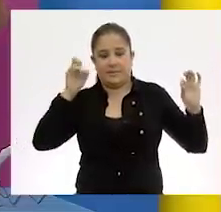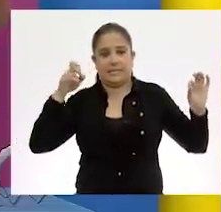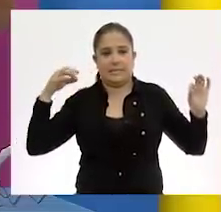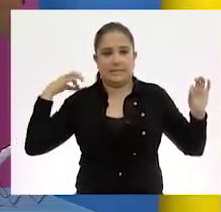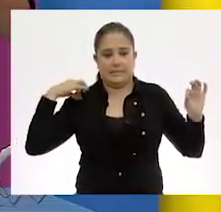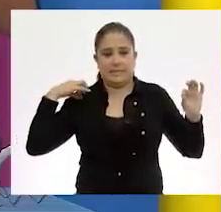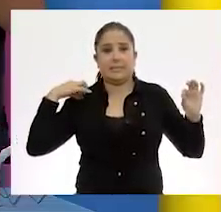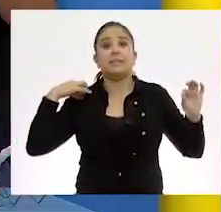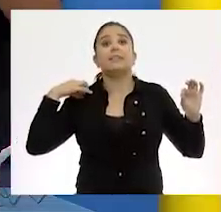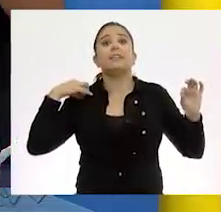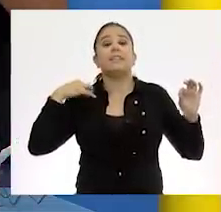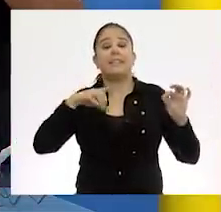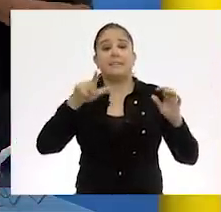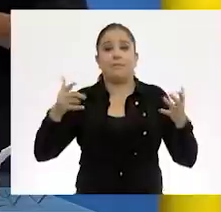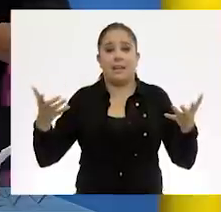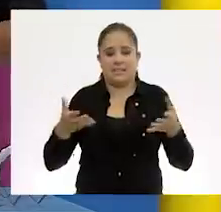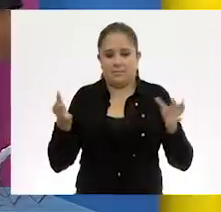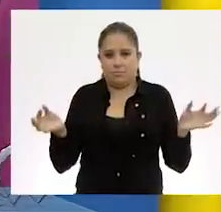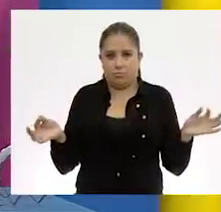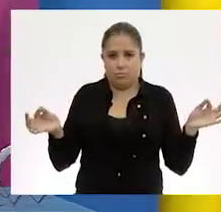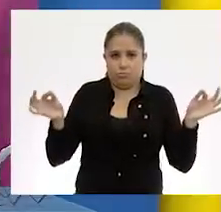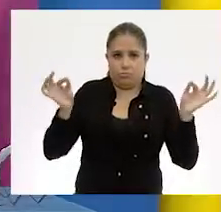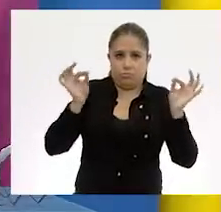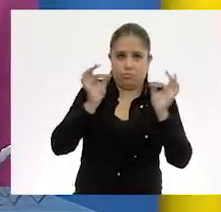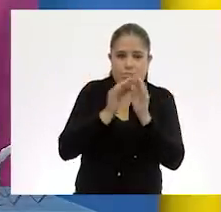Ok. Vamos a hacer un pequeño doblez.